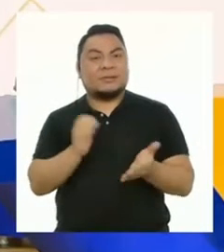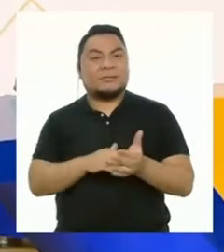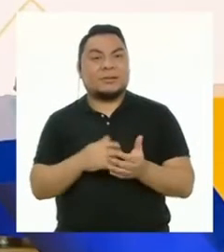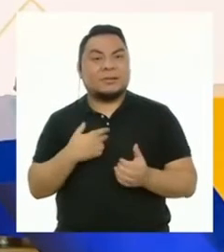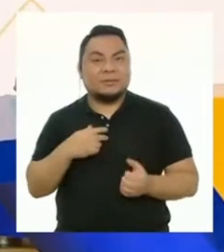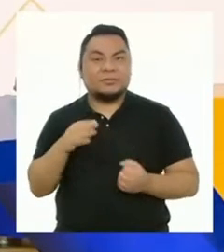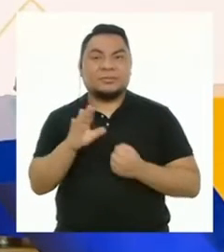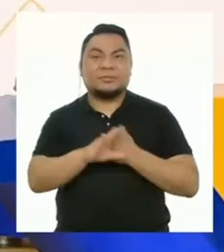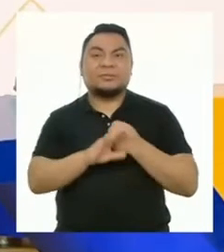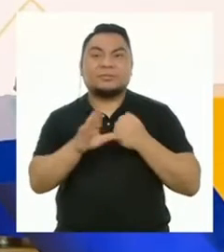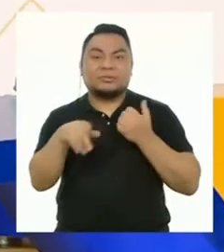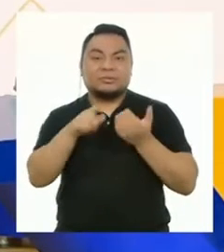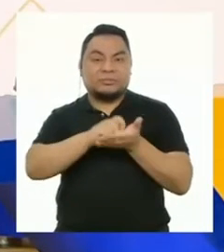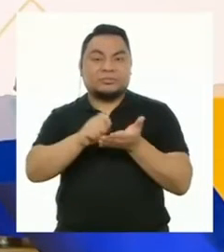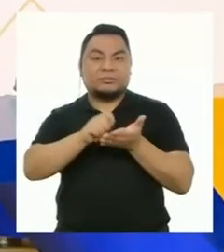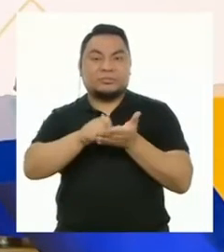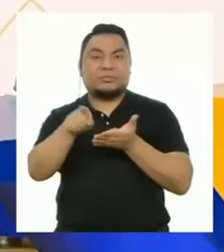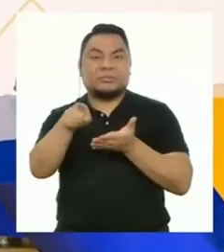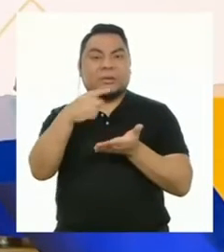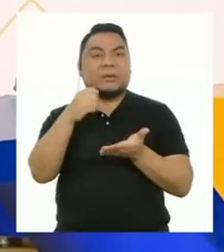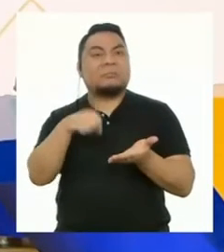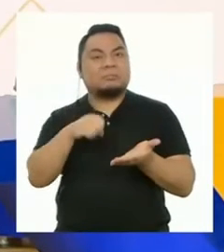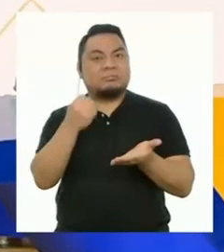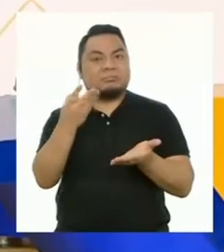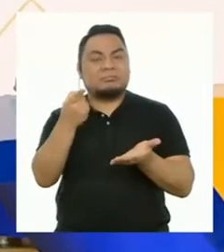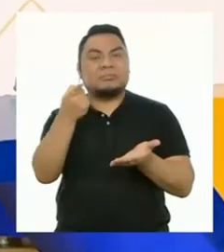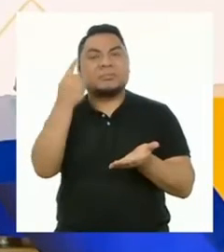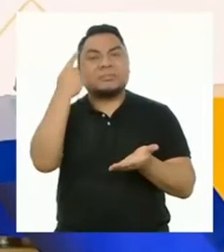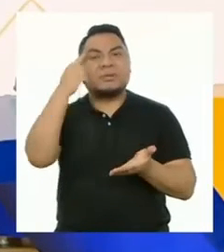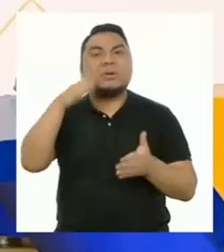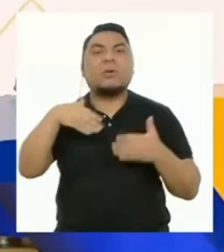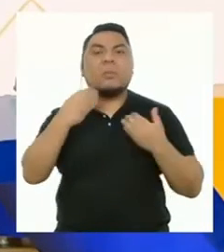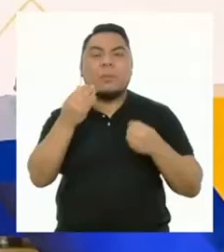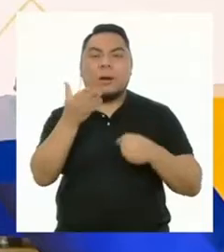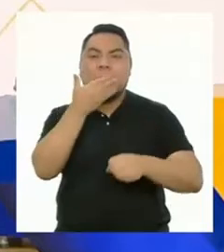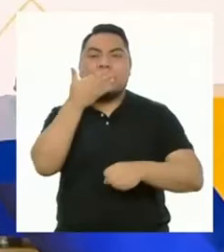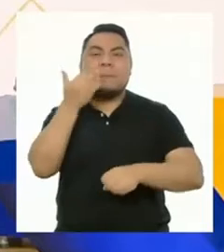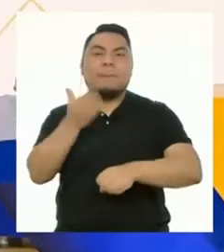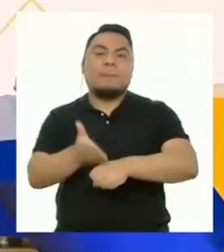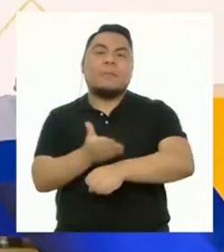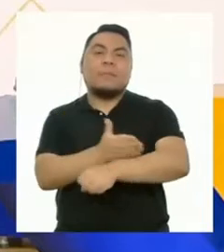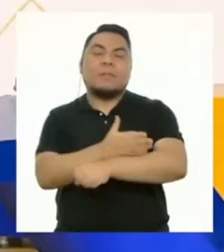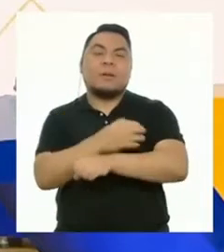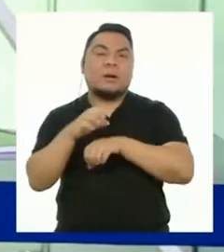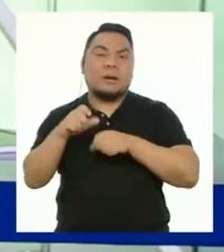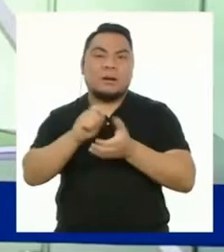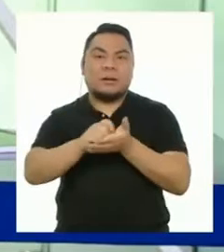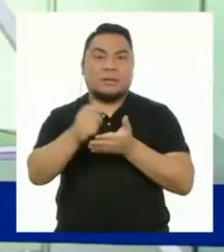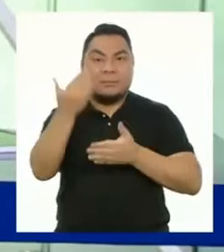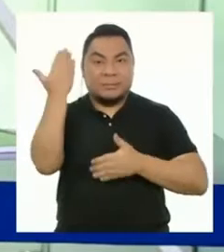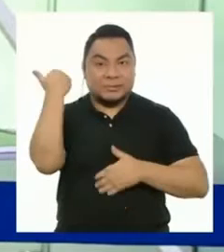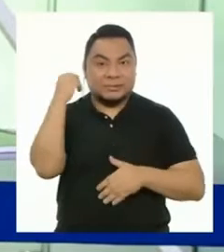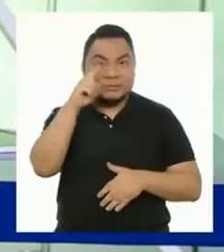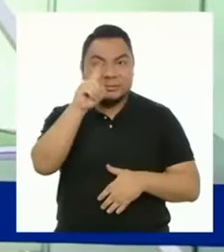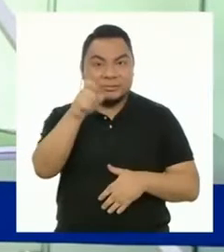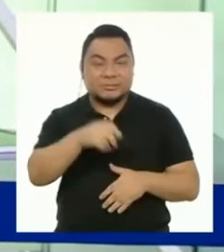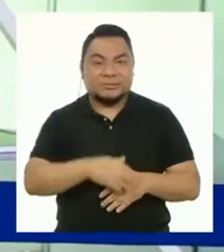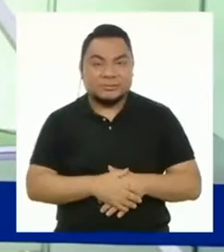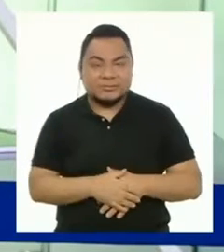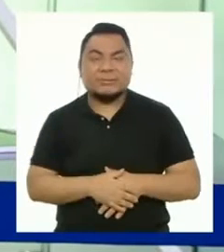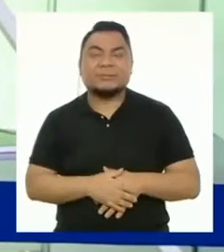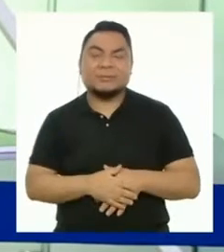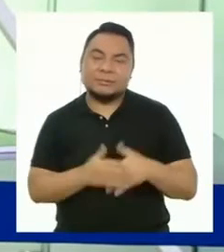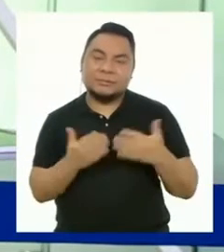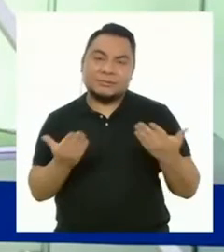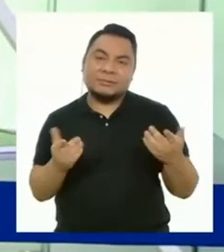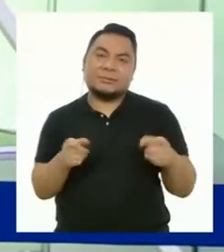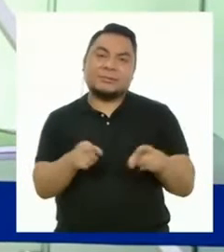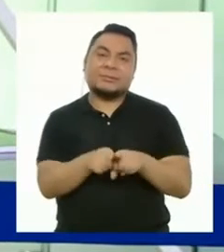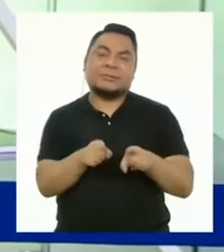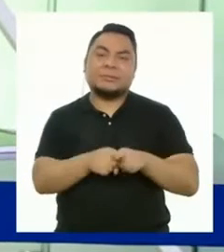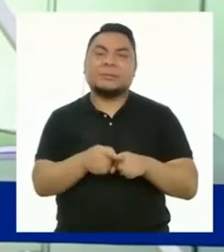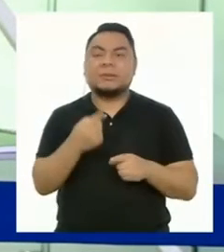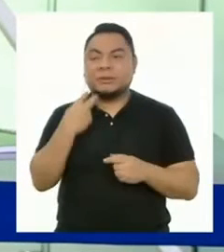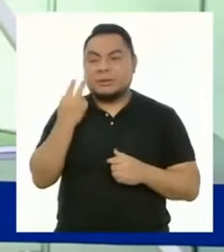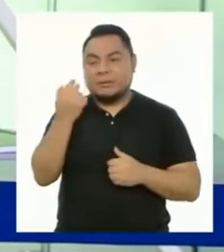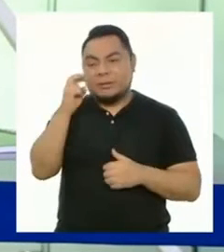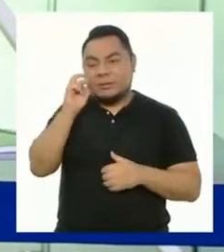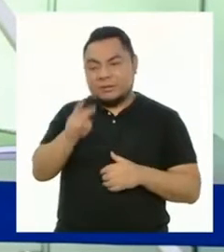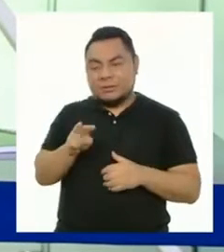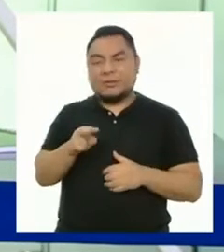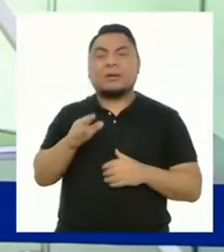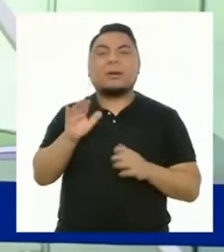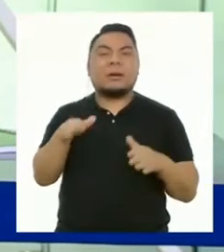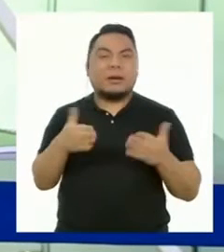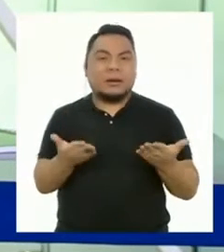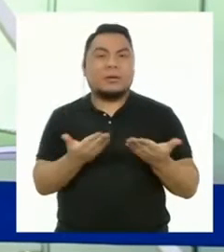seguros de los textos que escriben y hasta notan qué cosas podrían mejorar en los ejercicios pasados? Y claro, también nos damos